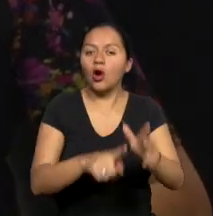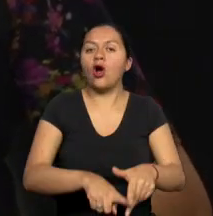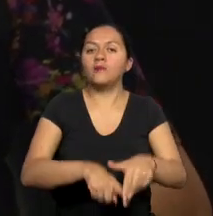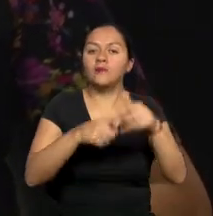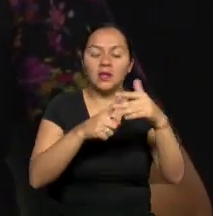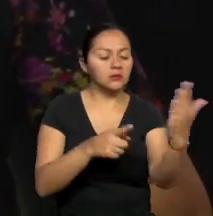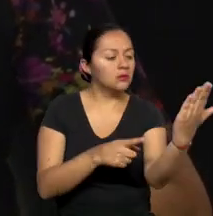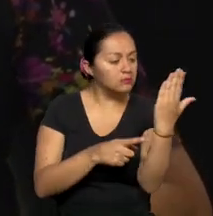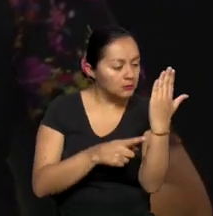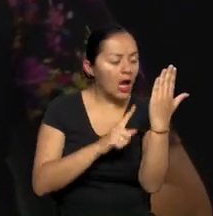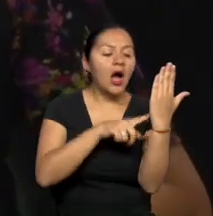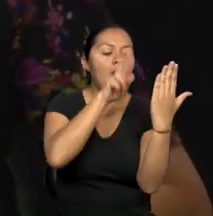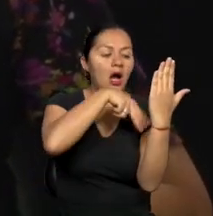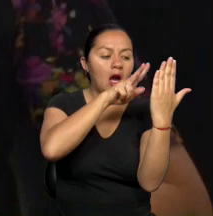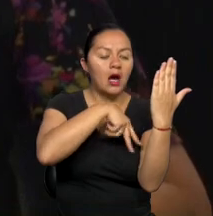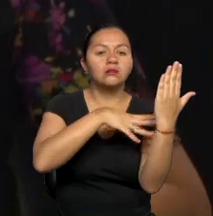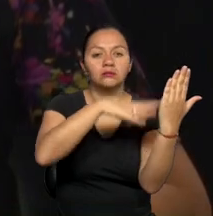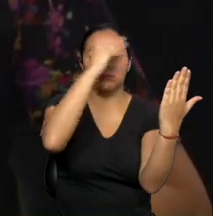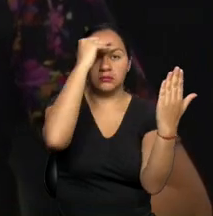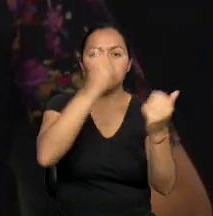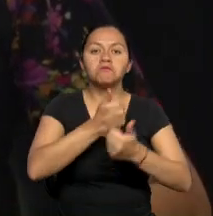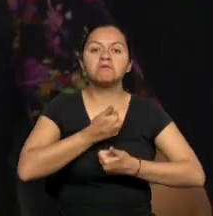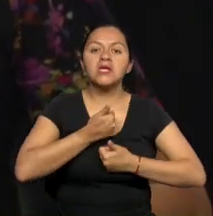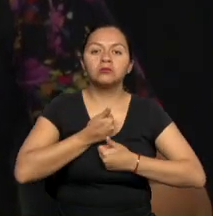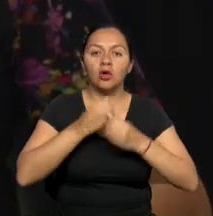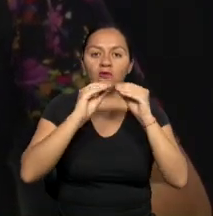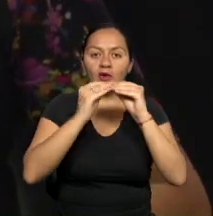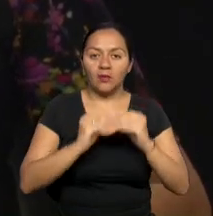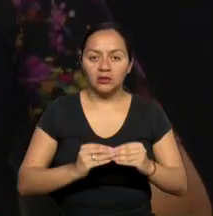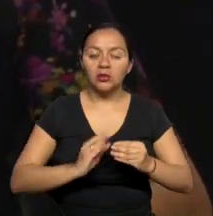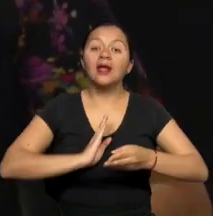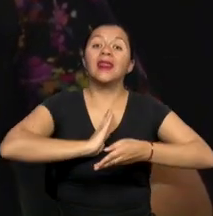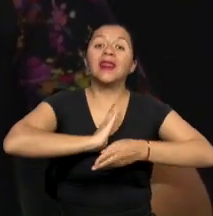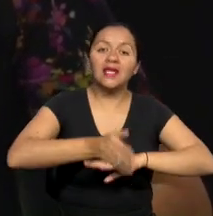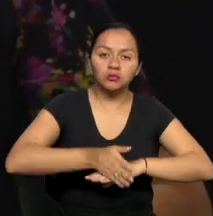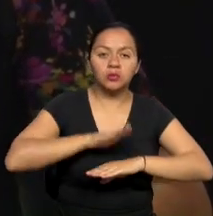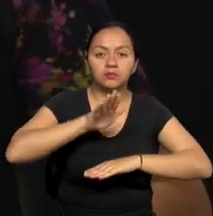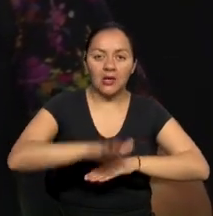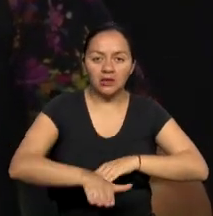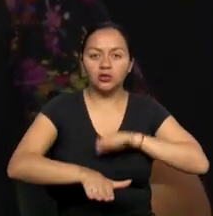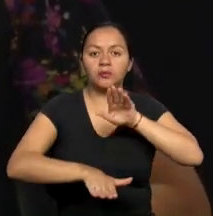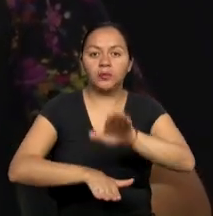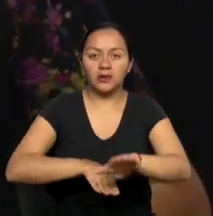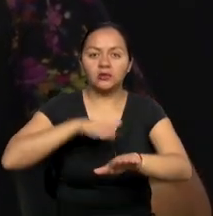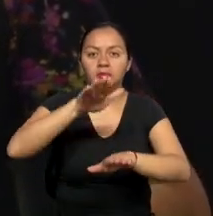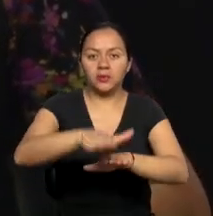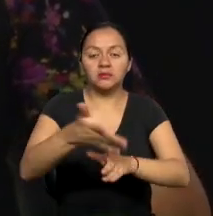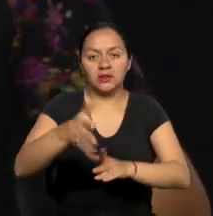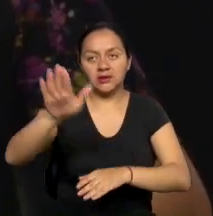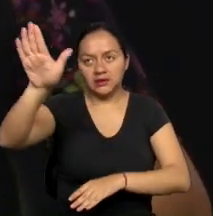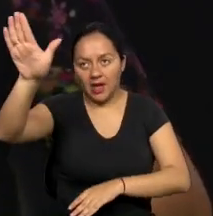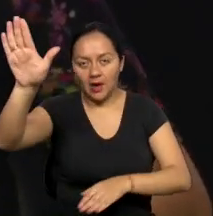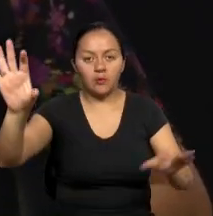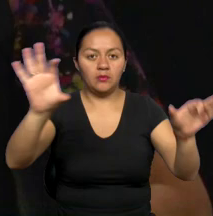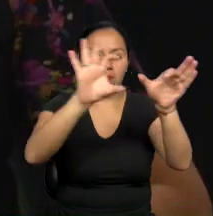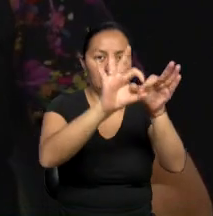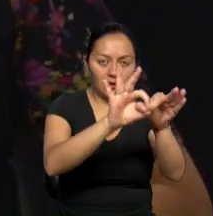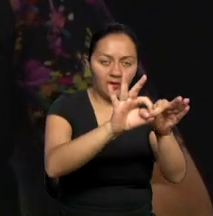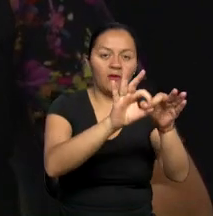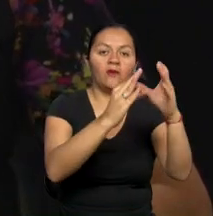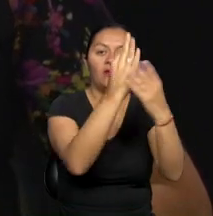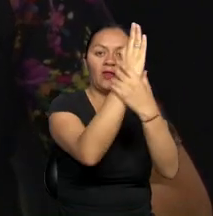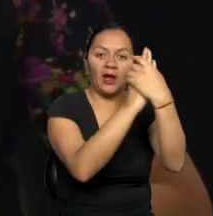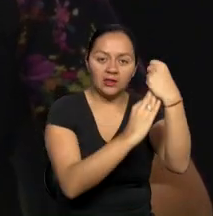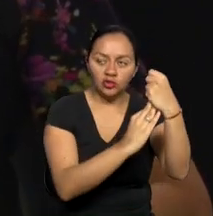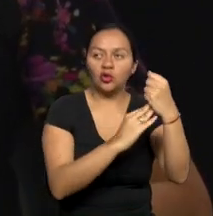para capacitarse, para autoformarse. Después vendrán ya otros pasos, seguramente con CECAP, con la Federación, con el CONADIS y con otras